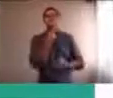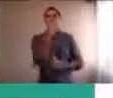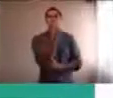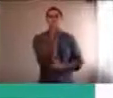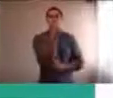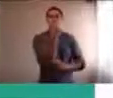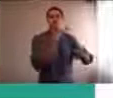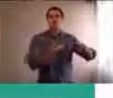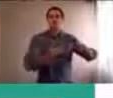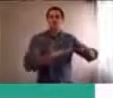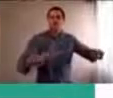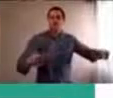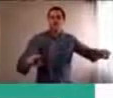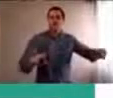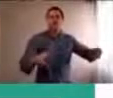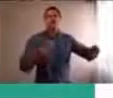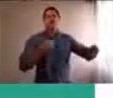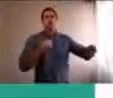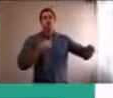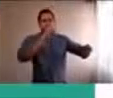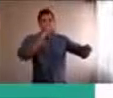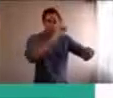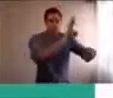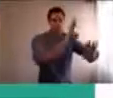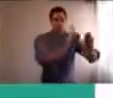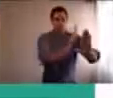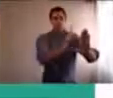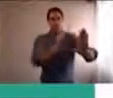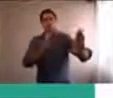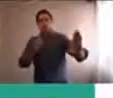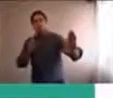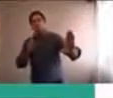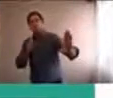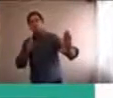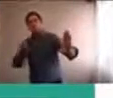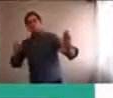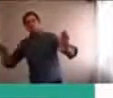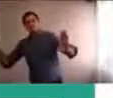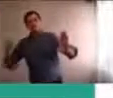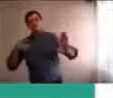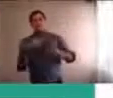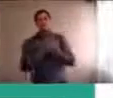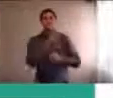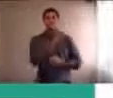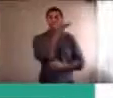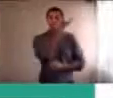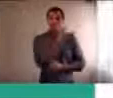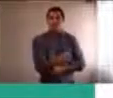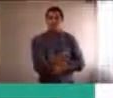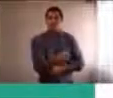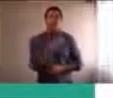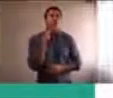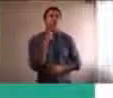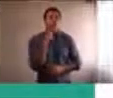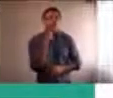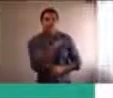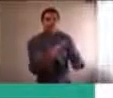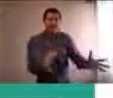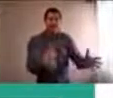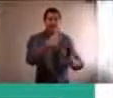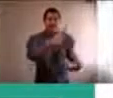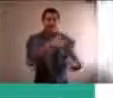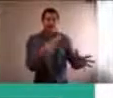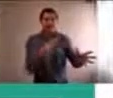y ser realmente, respetuosos, de que cuando alguien, está usando, ese lugar, es porque lo que quiere, es estar solo, y